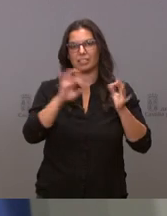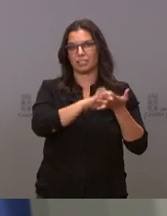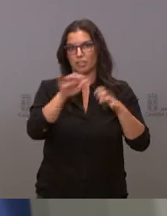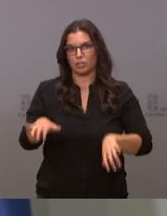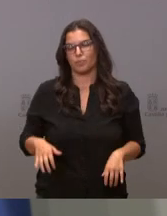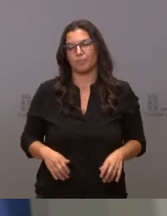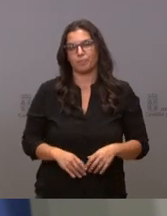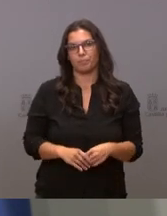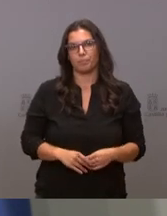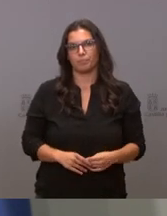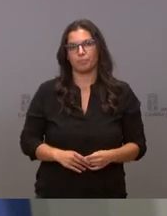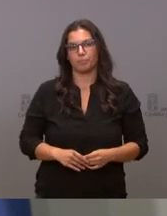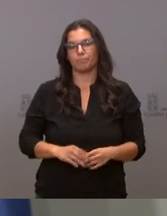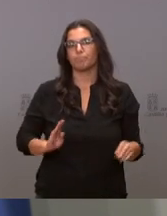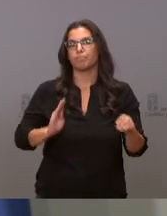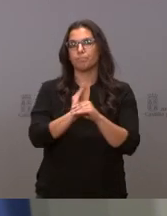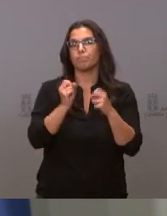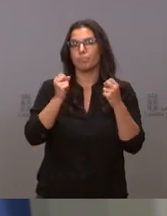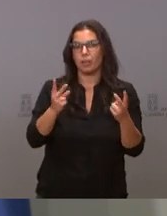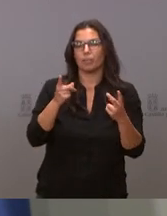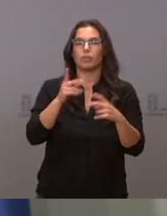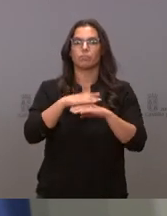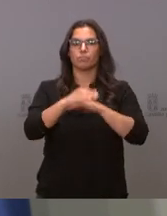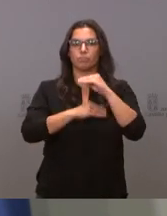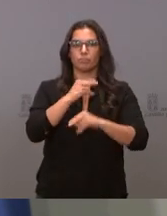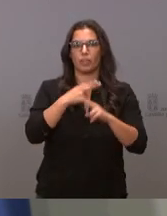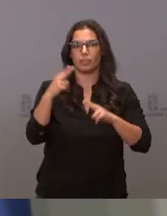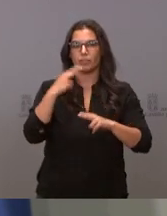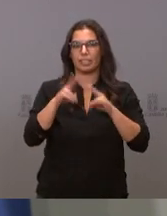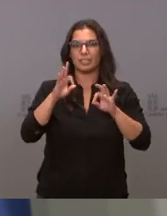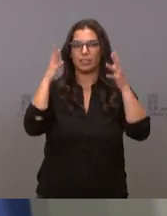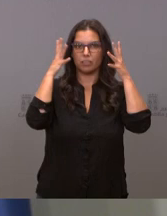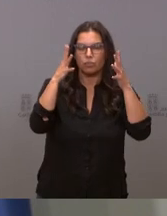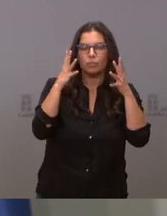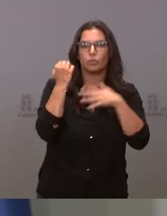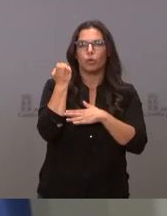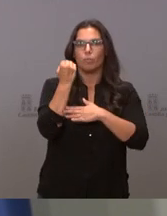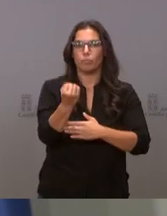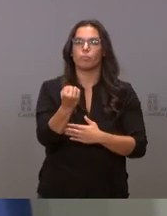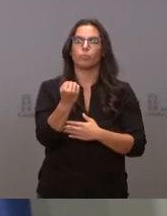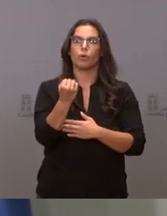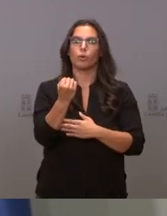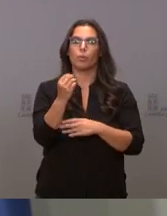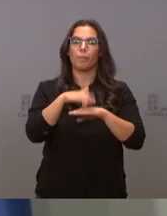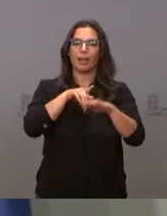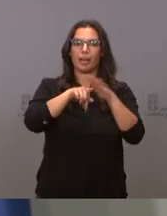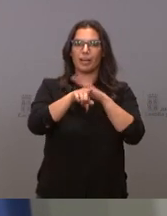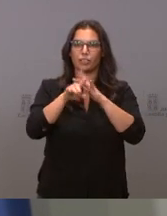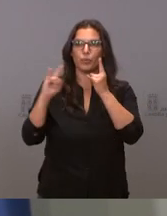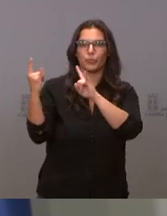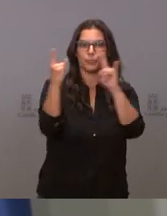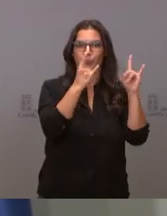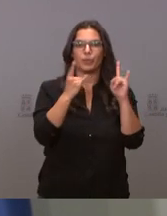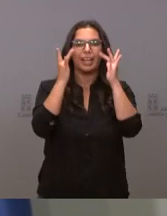y León, destinada al desarrollo de actividades de asesoramiento, de apoyo en la gestión forestal sostenible